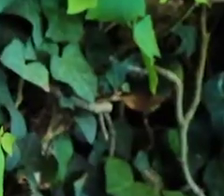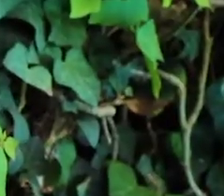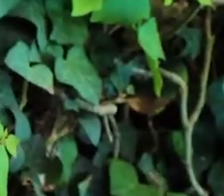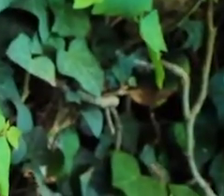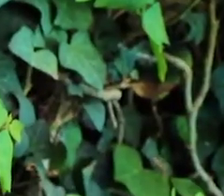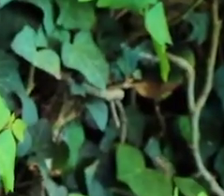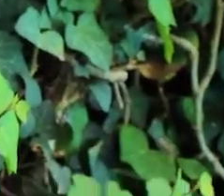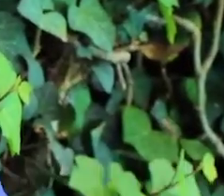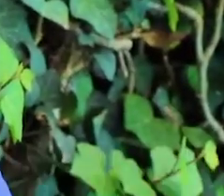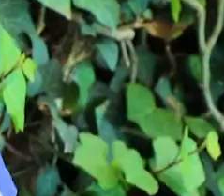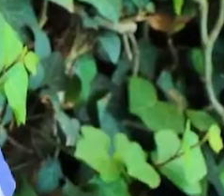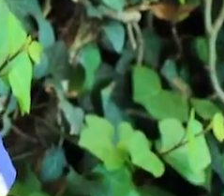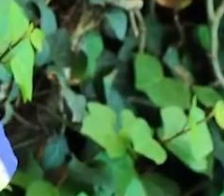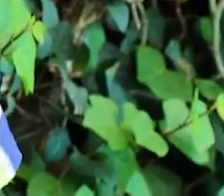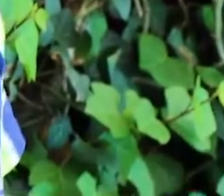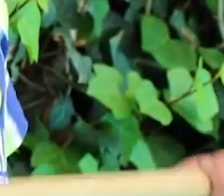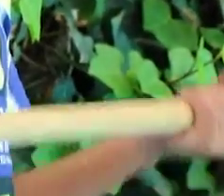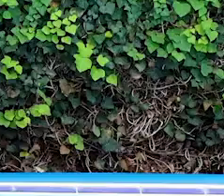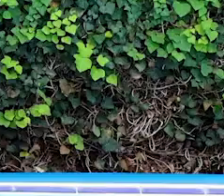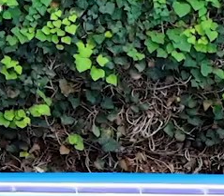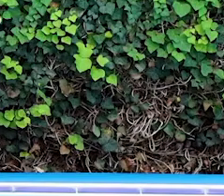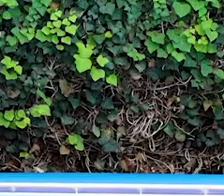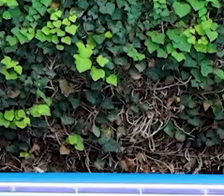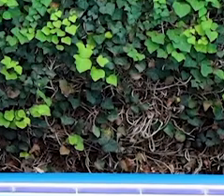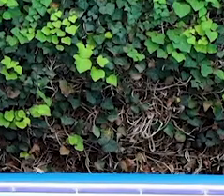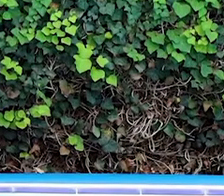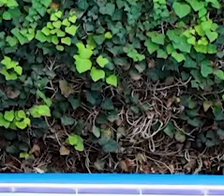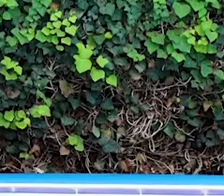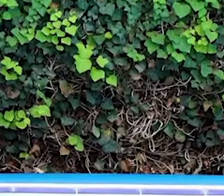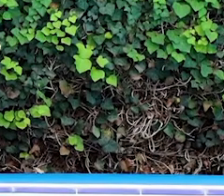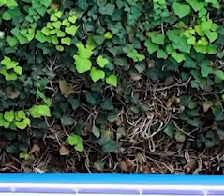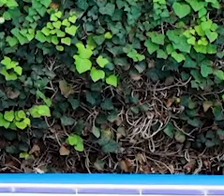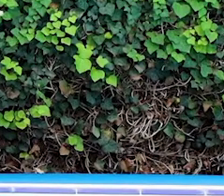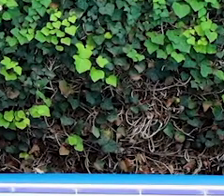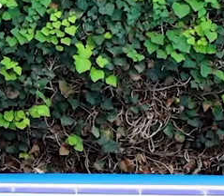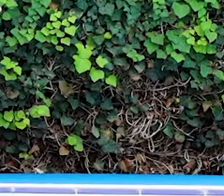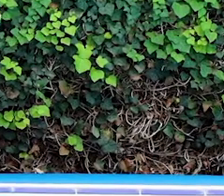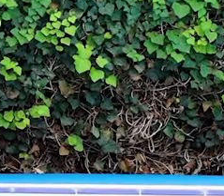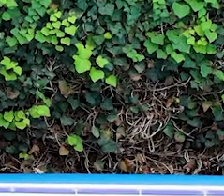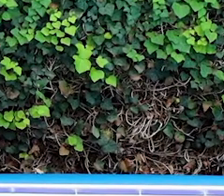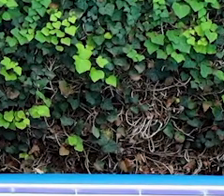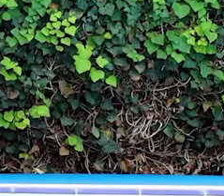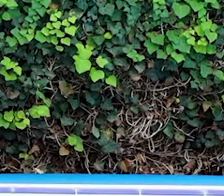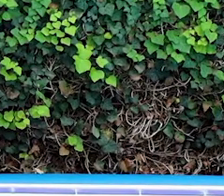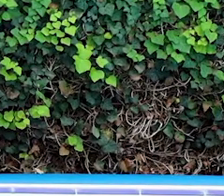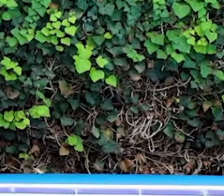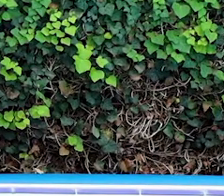Flexionamos y estiramos. Estiramos perfectamente bien los brazos.